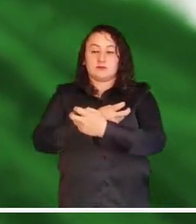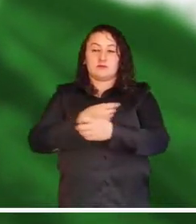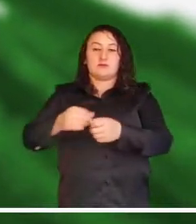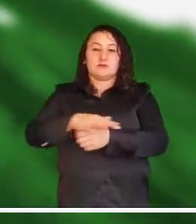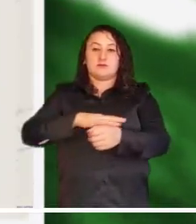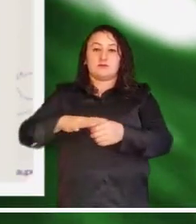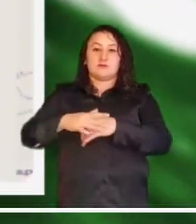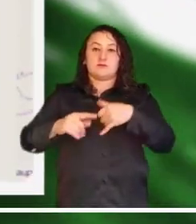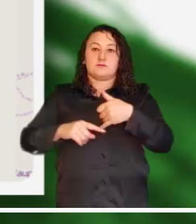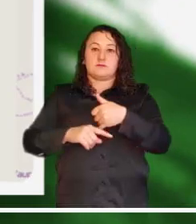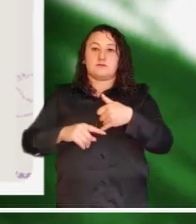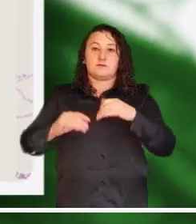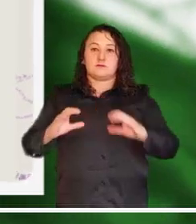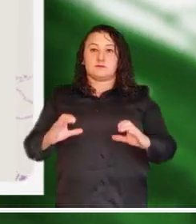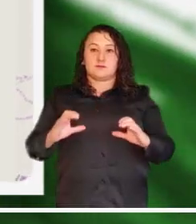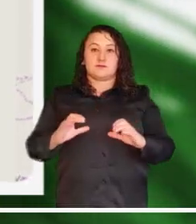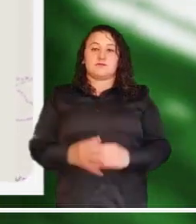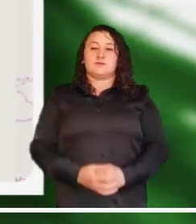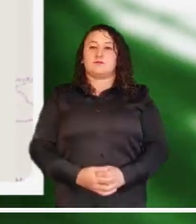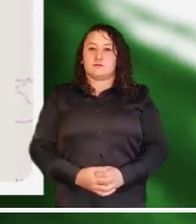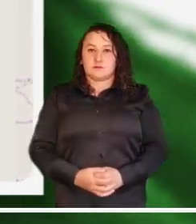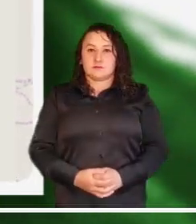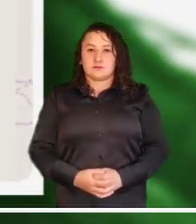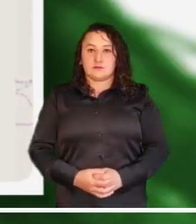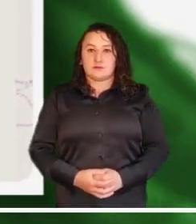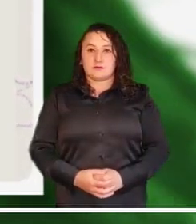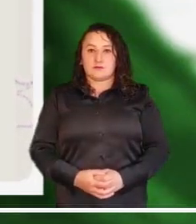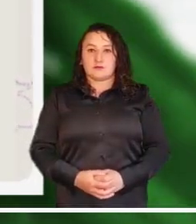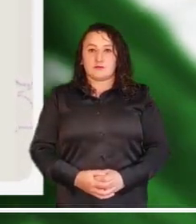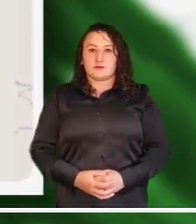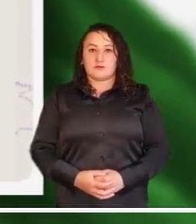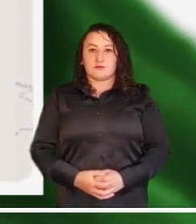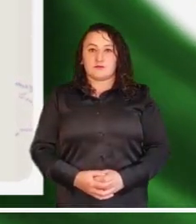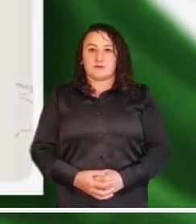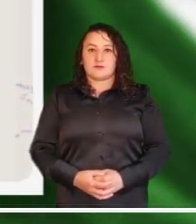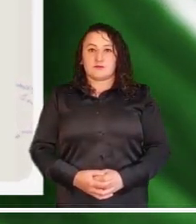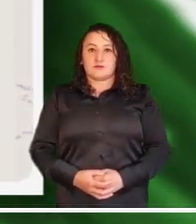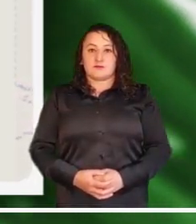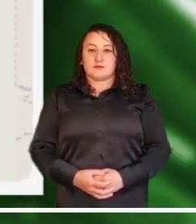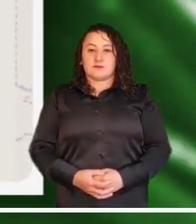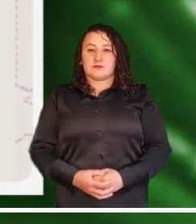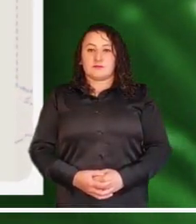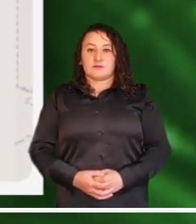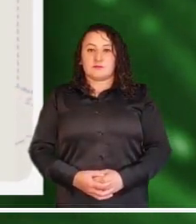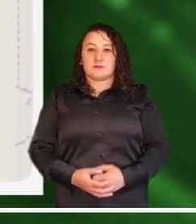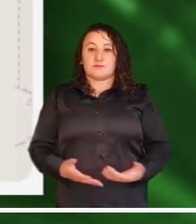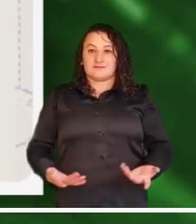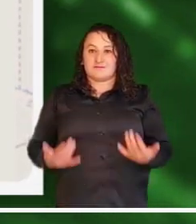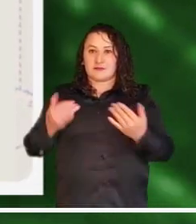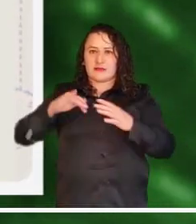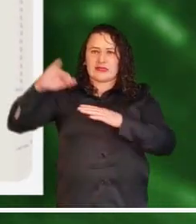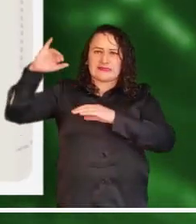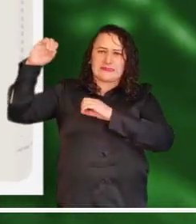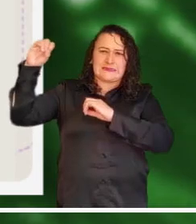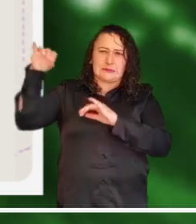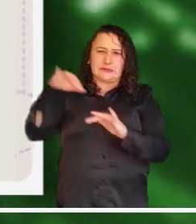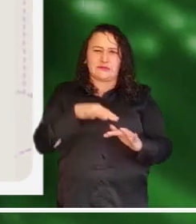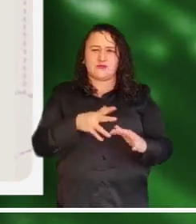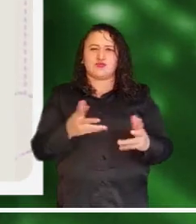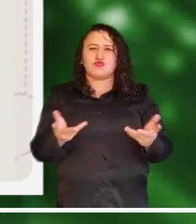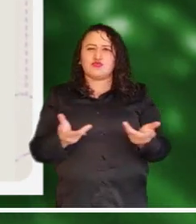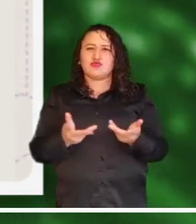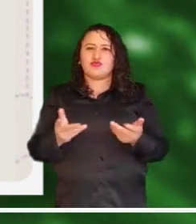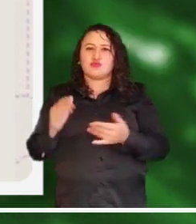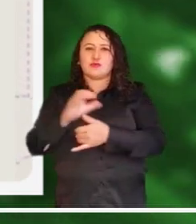Máxima probabilidad de incendios en el Pacífico, Boyacá, Tolima, Huila, Cundinamarca, Amazonas y Caquetá.